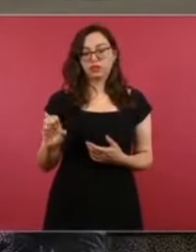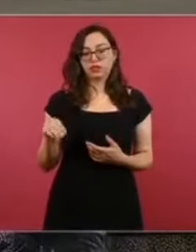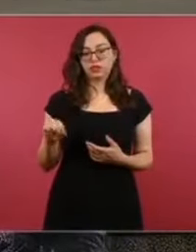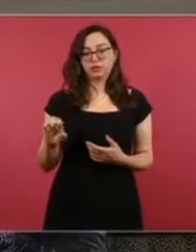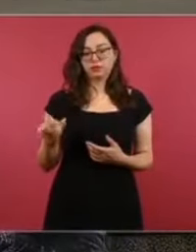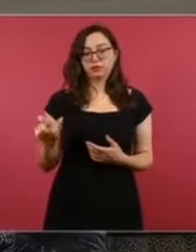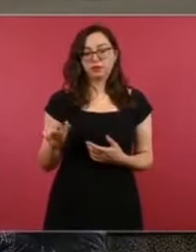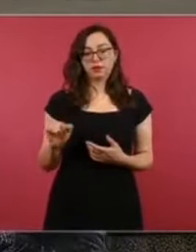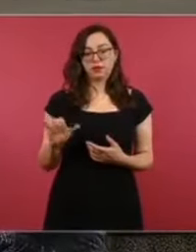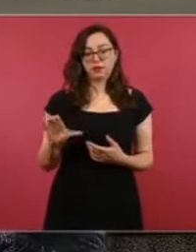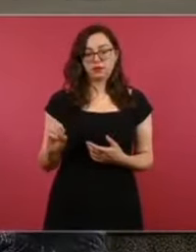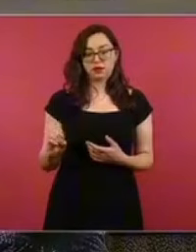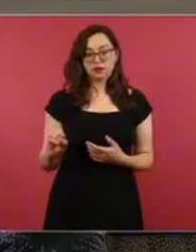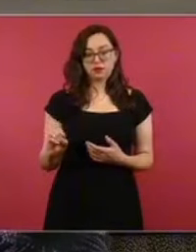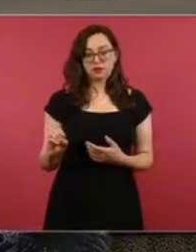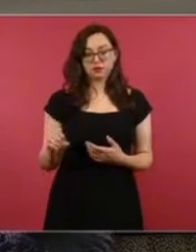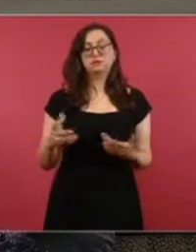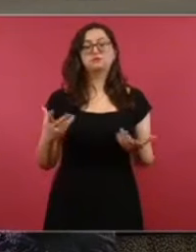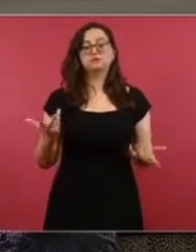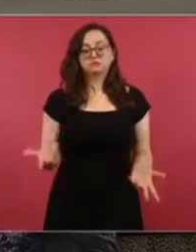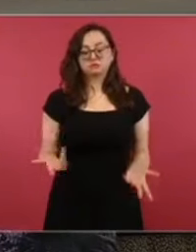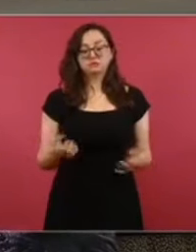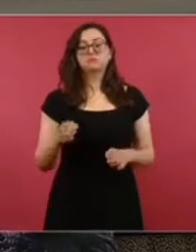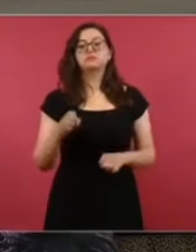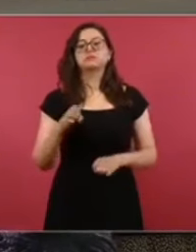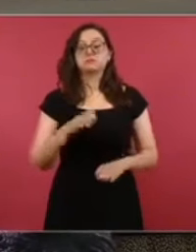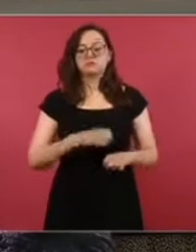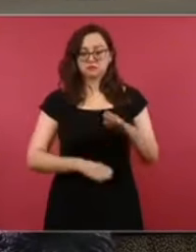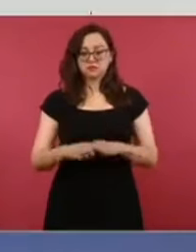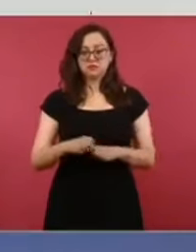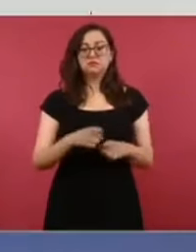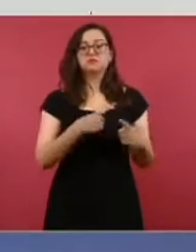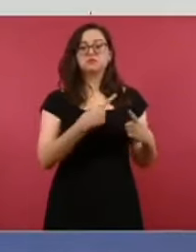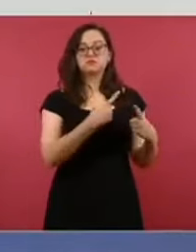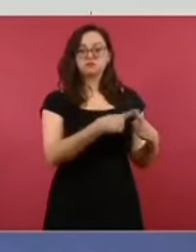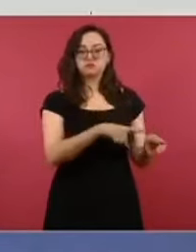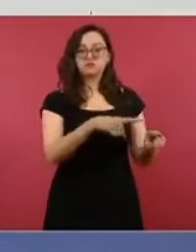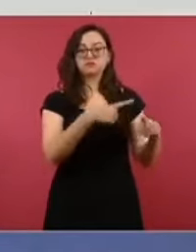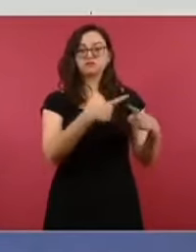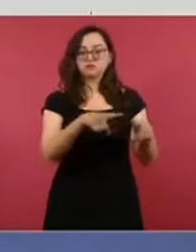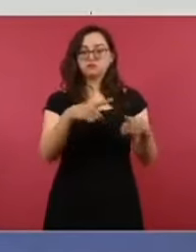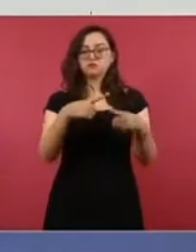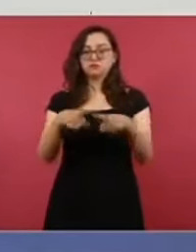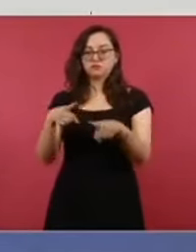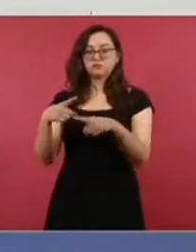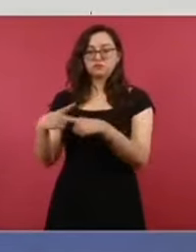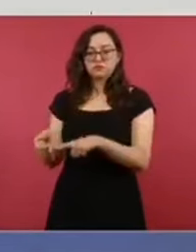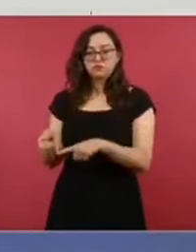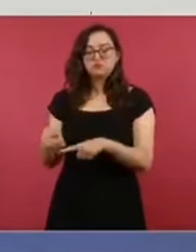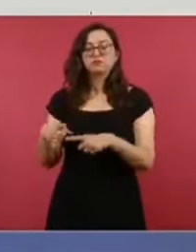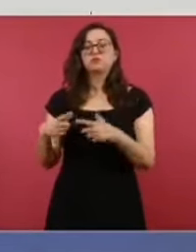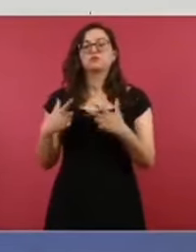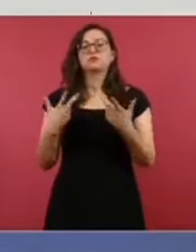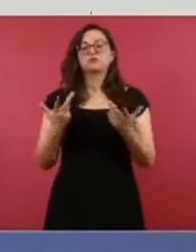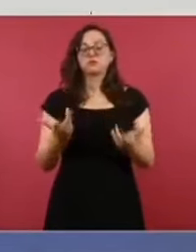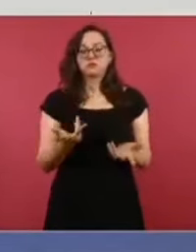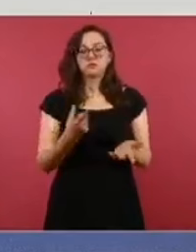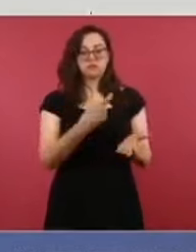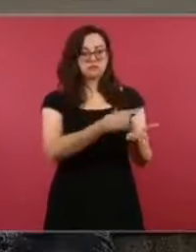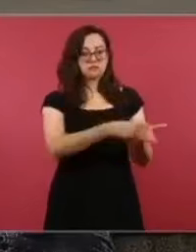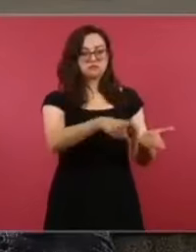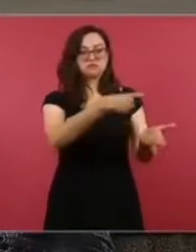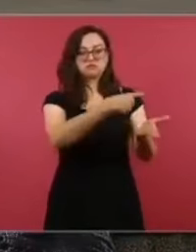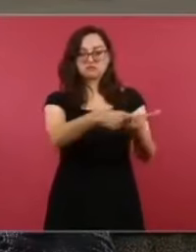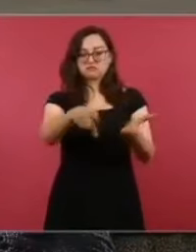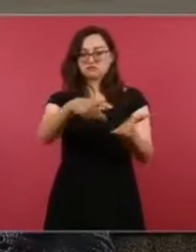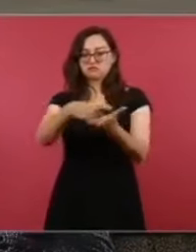adquirieron activos de la planta industrial agronitrogenados, que era propiedad de esta empresa, y la